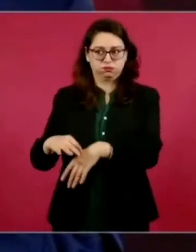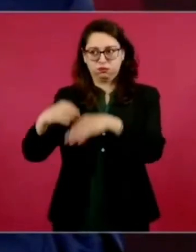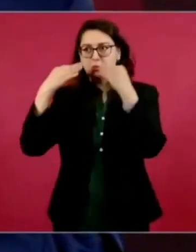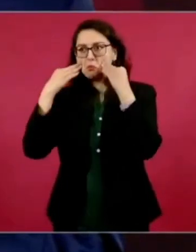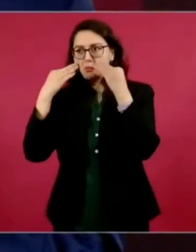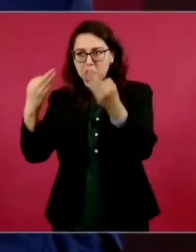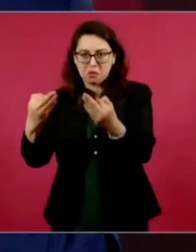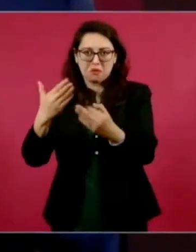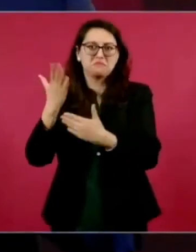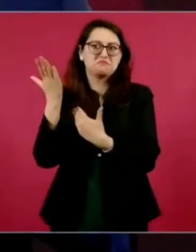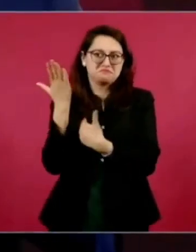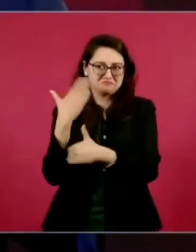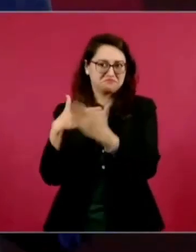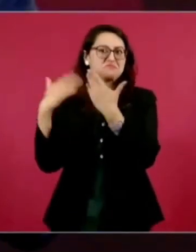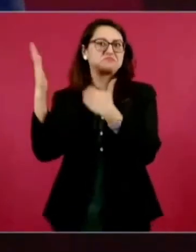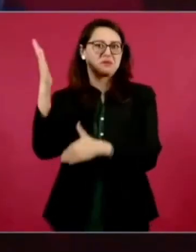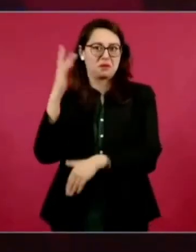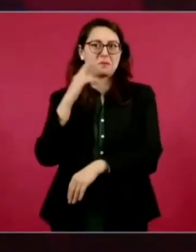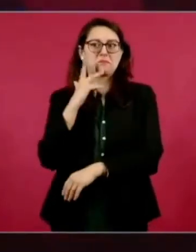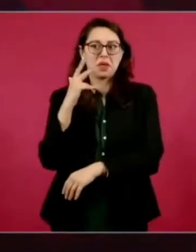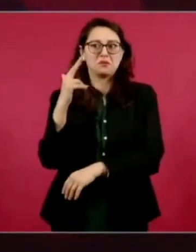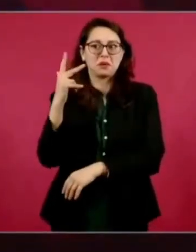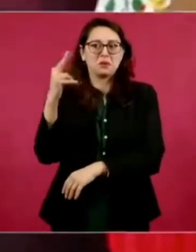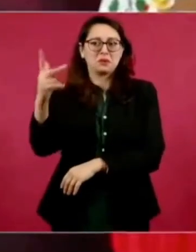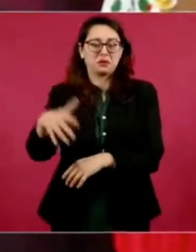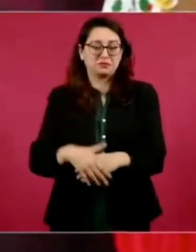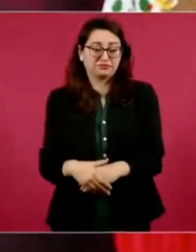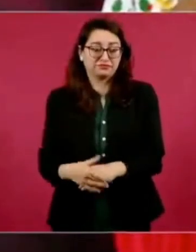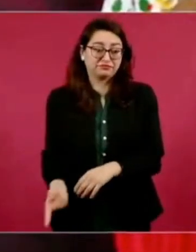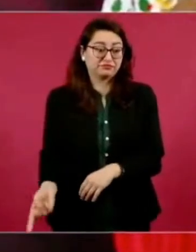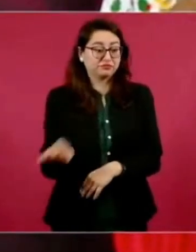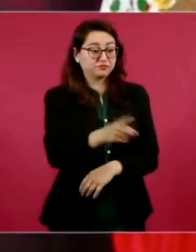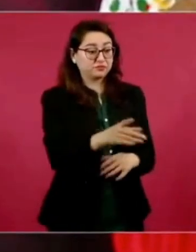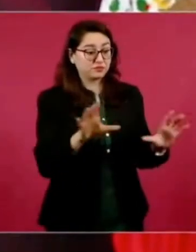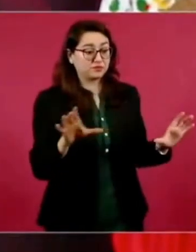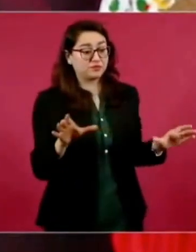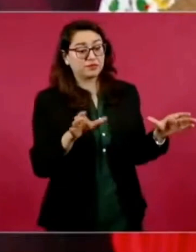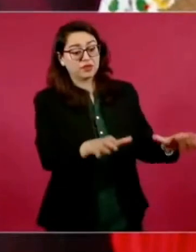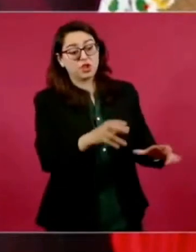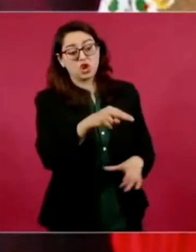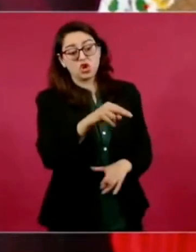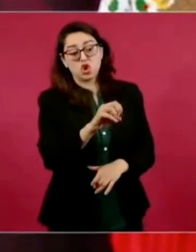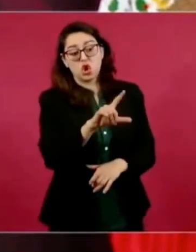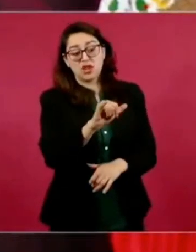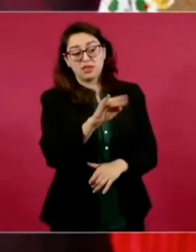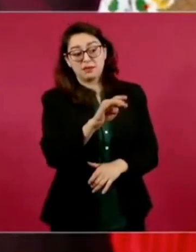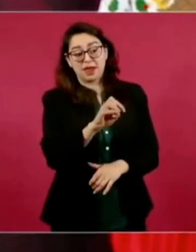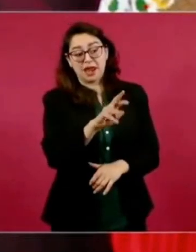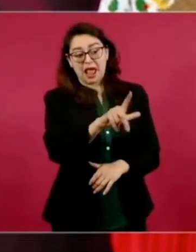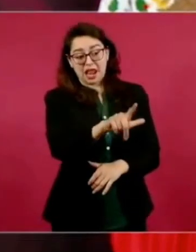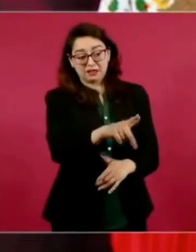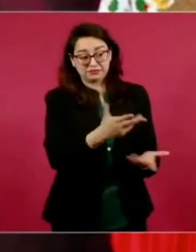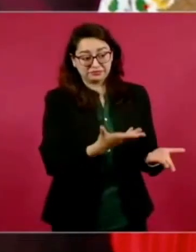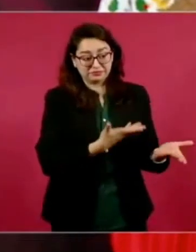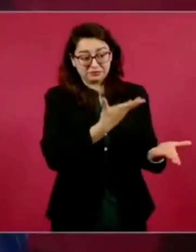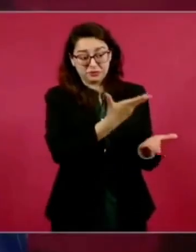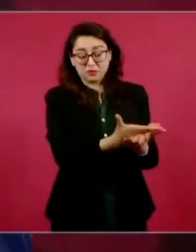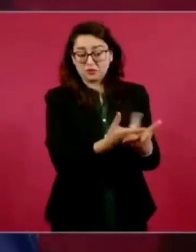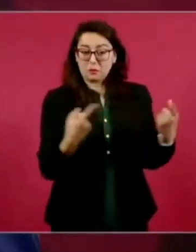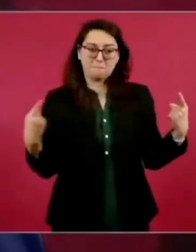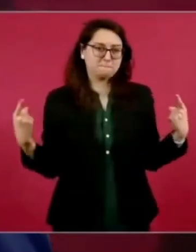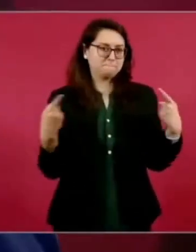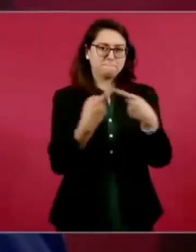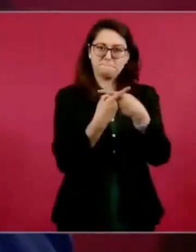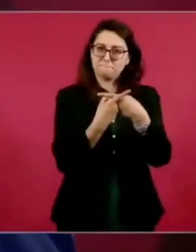Entonces, qué bueno que la